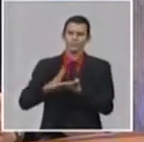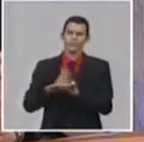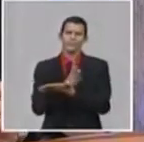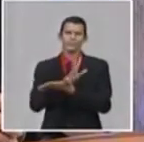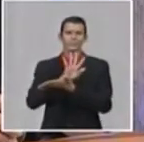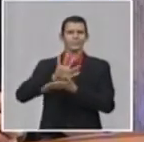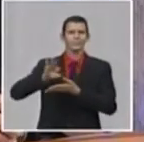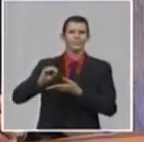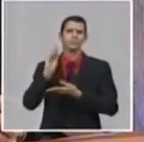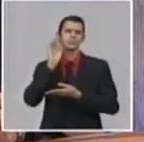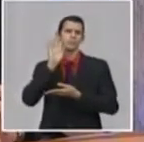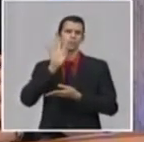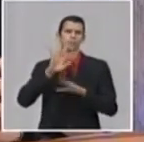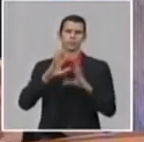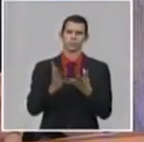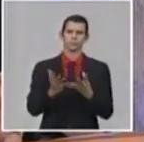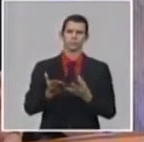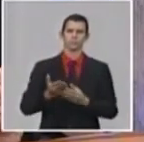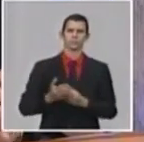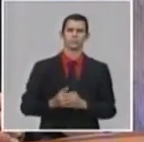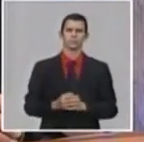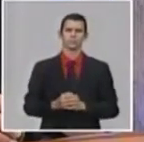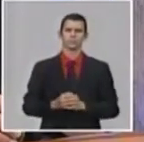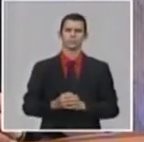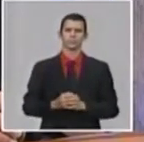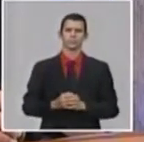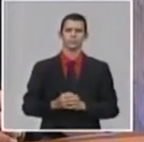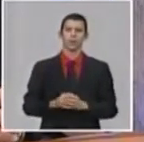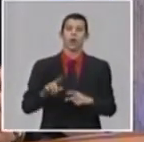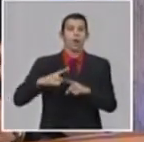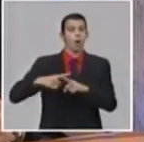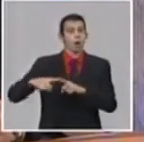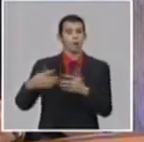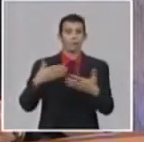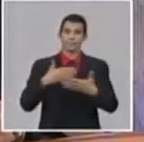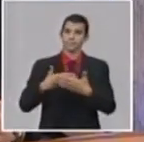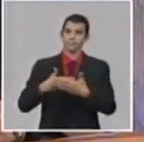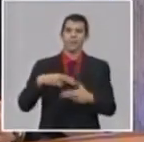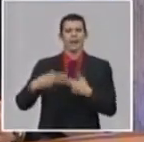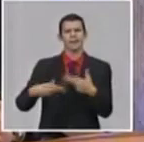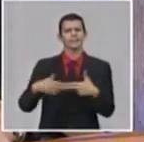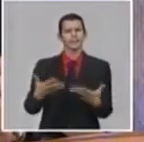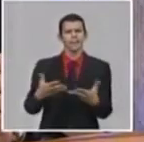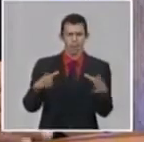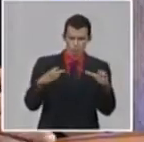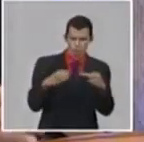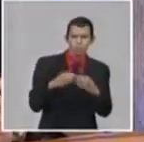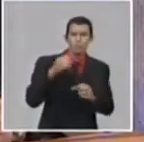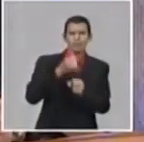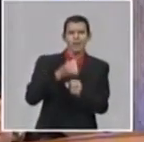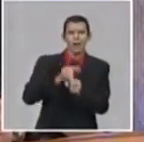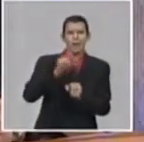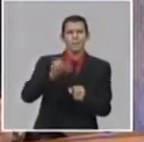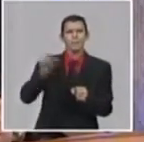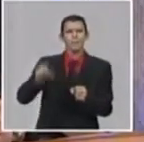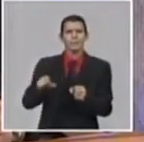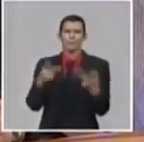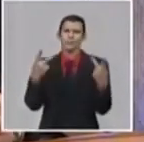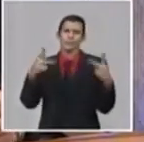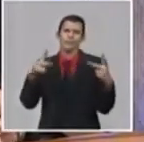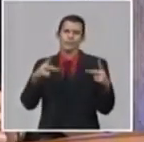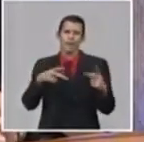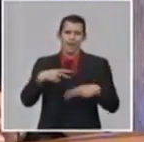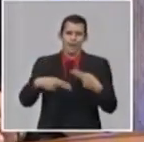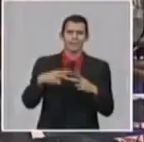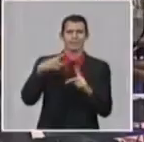Y al mismo tiempo, se ha creado un grupo de trabajo, sobre todo para aprovechar las capacidades de las líneas de producción nuestras de equipos